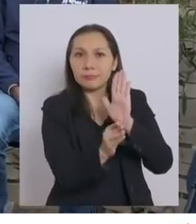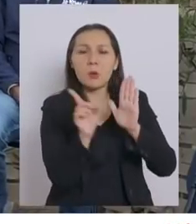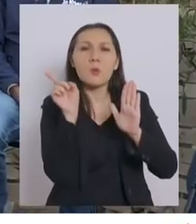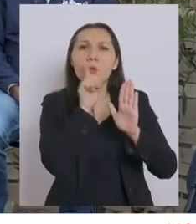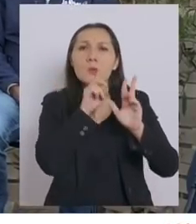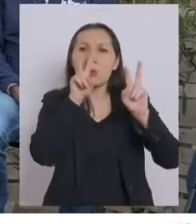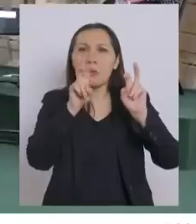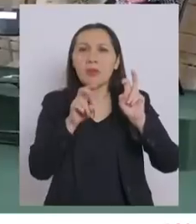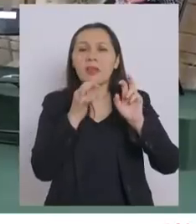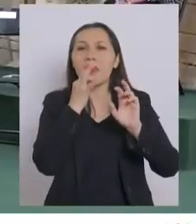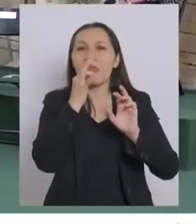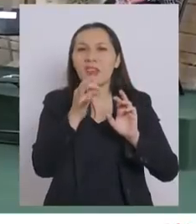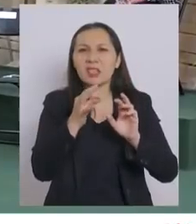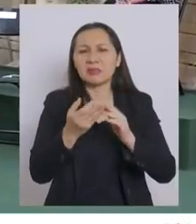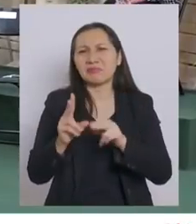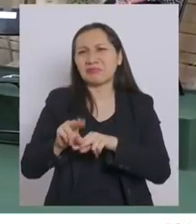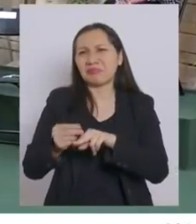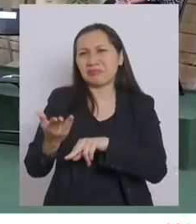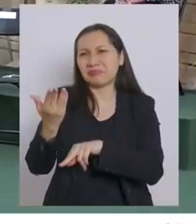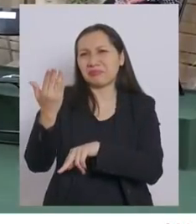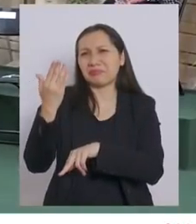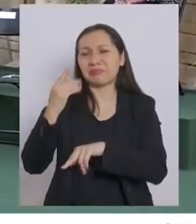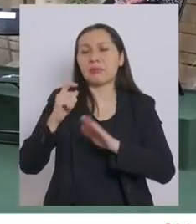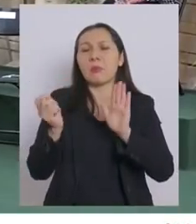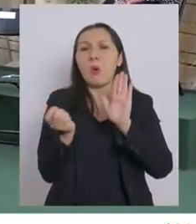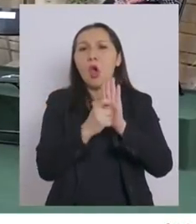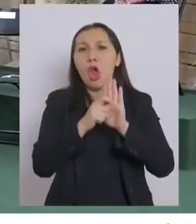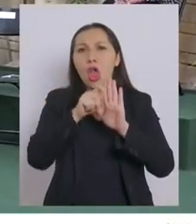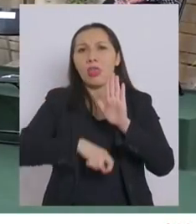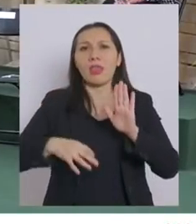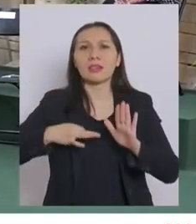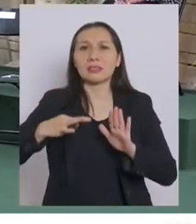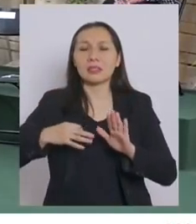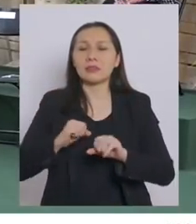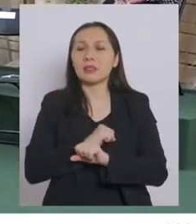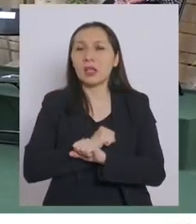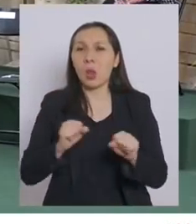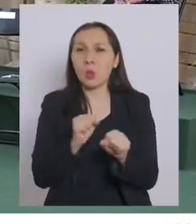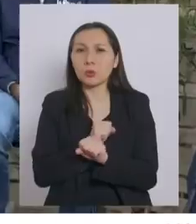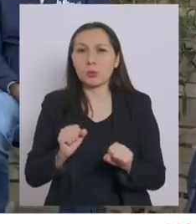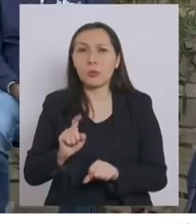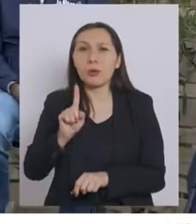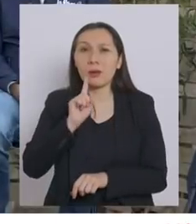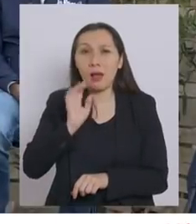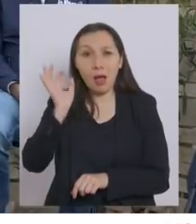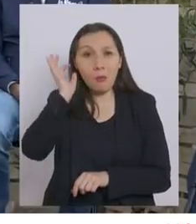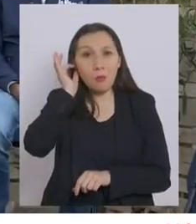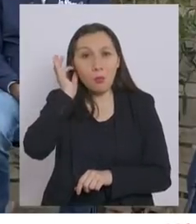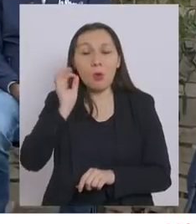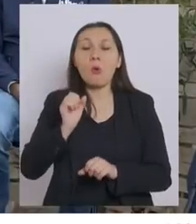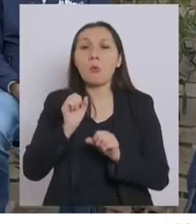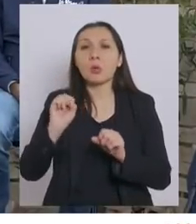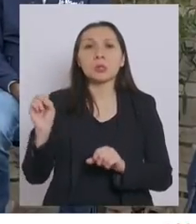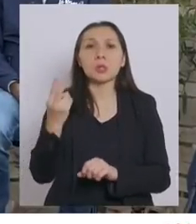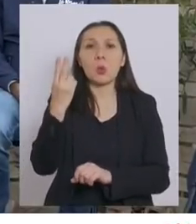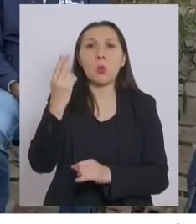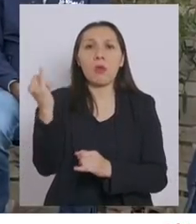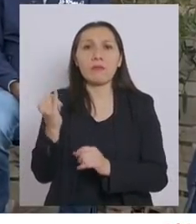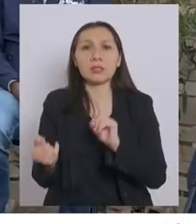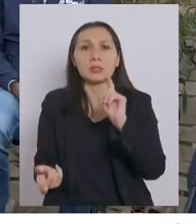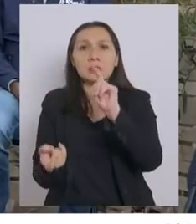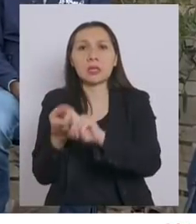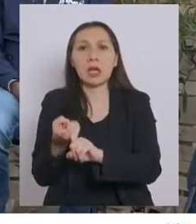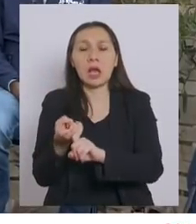últimas disposiciones anacrónicas de nuestro Código Civil, que era el impedimento que tenían las mujeres de contraer segunda annuncia